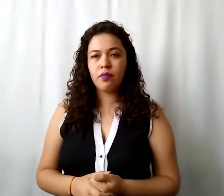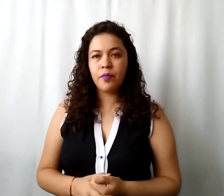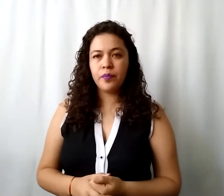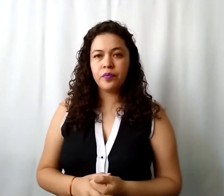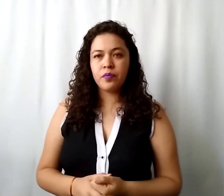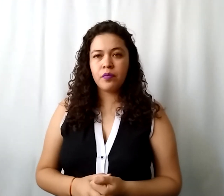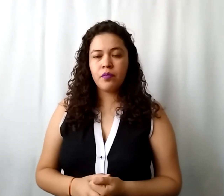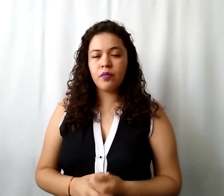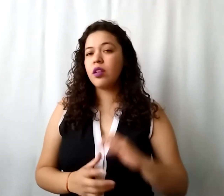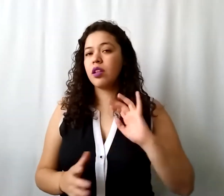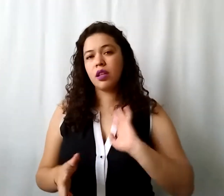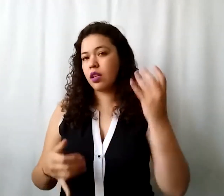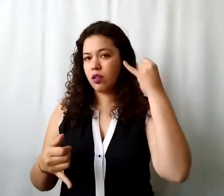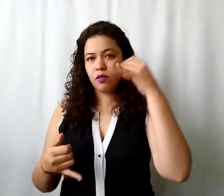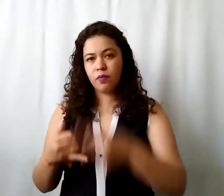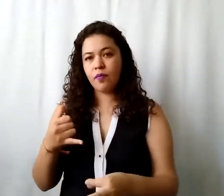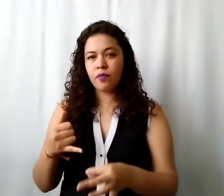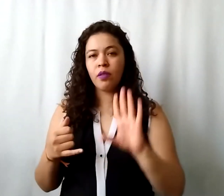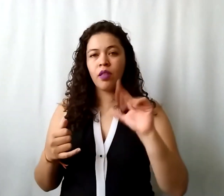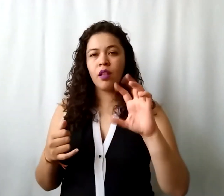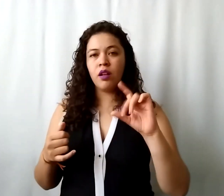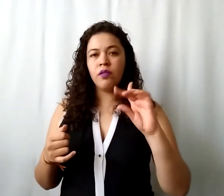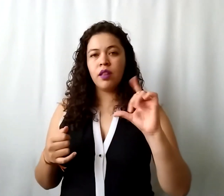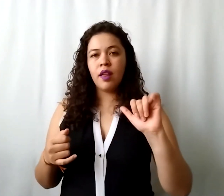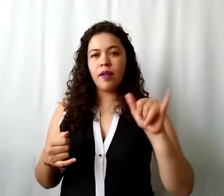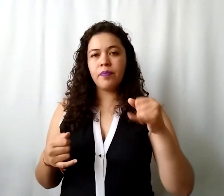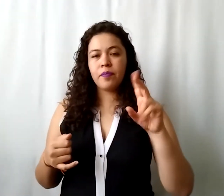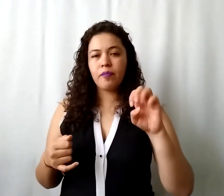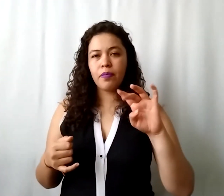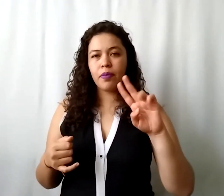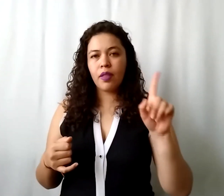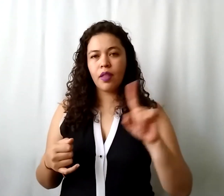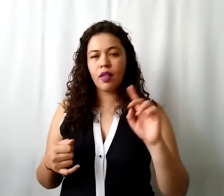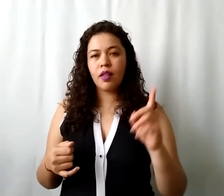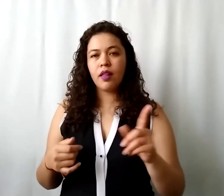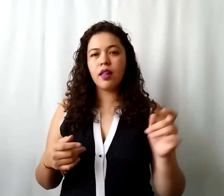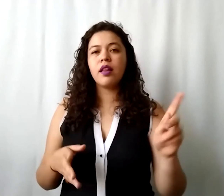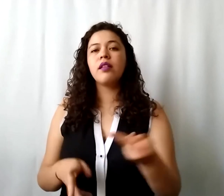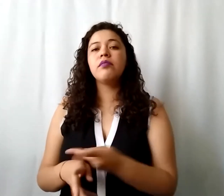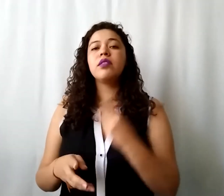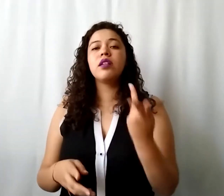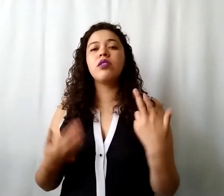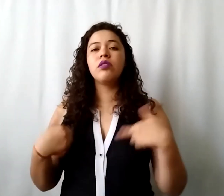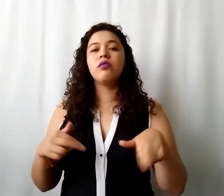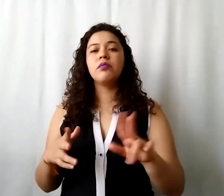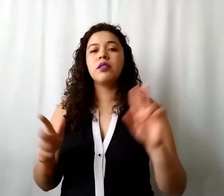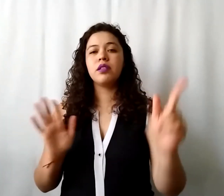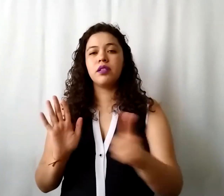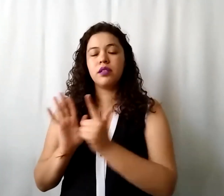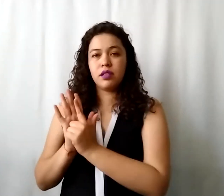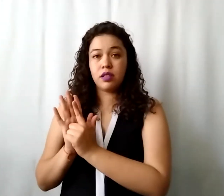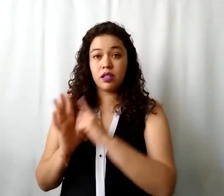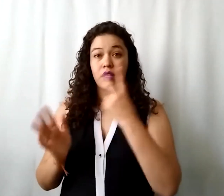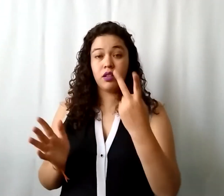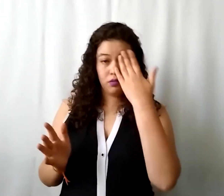por último Claudia Jiménez Arias ¿qué pasa cuando hay dos representantes legales? si los dos tienen